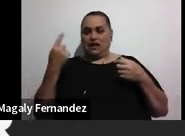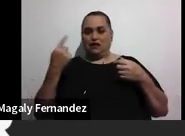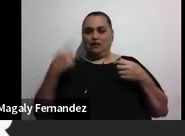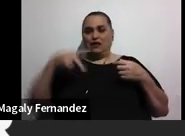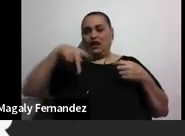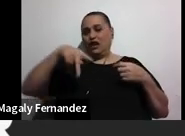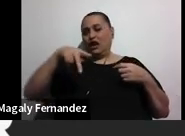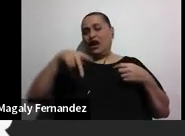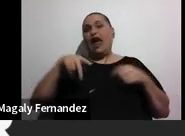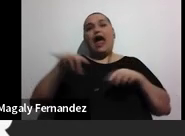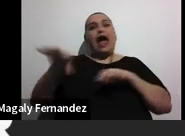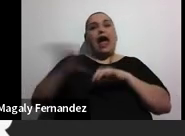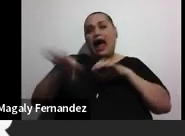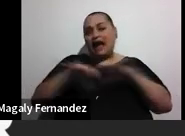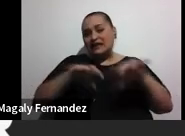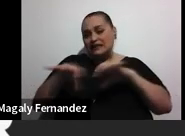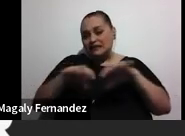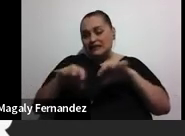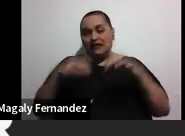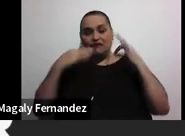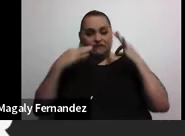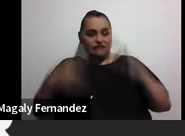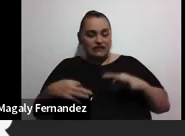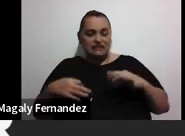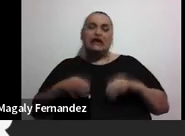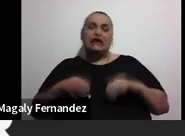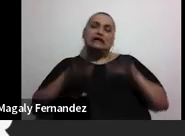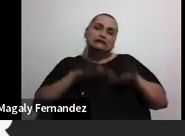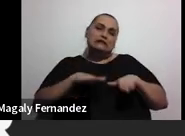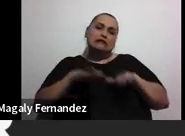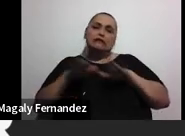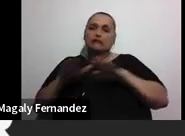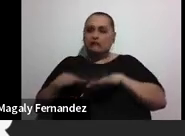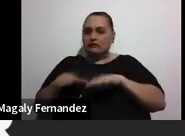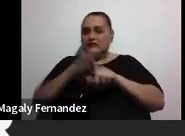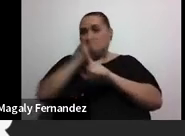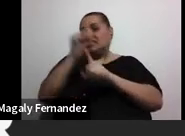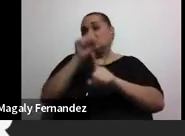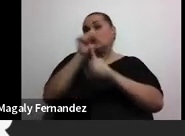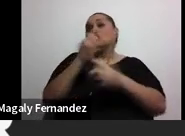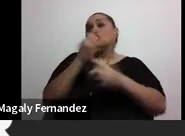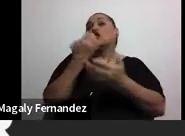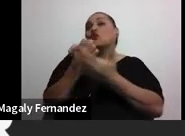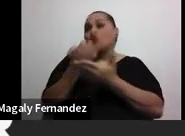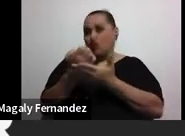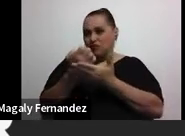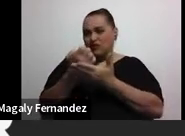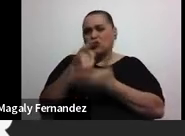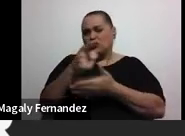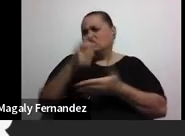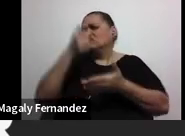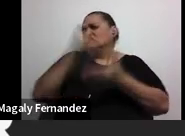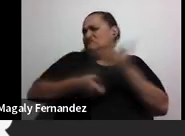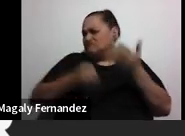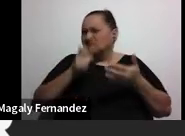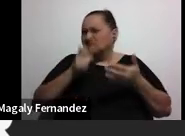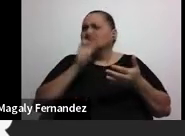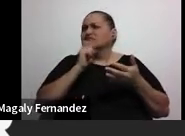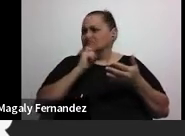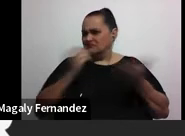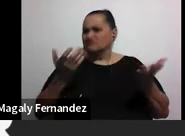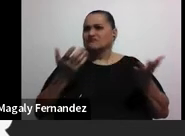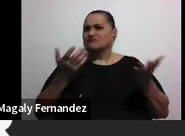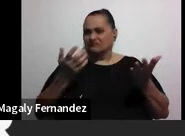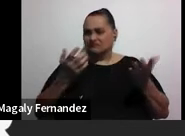actividad física, sedentarismo. Claro, la situación económica es importante y es algo muy duro porque efectivamente una